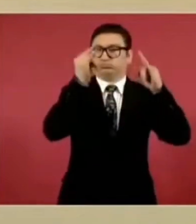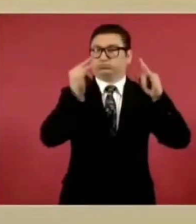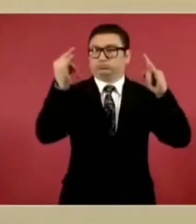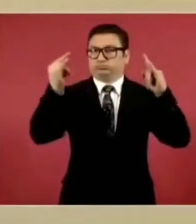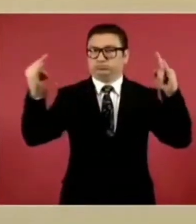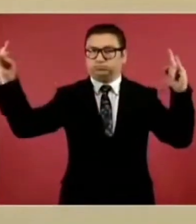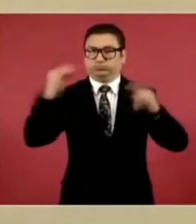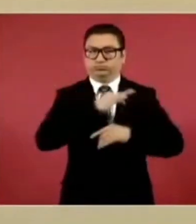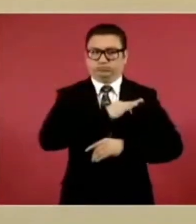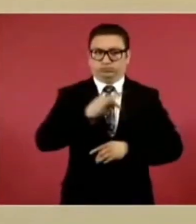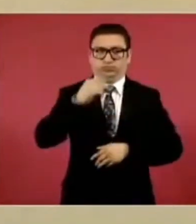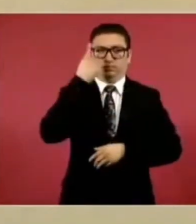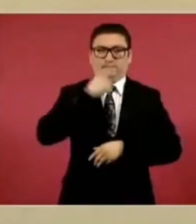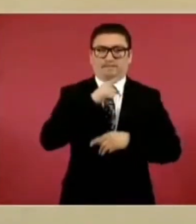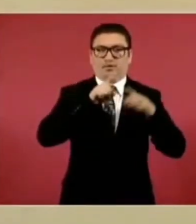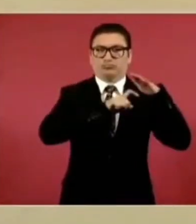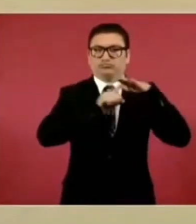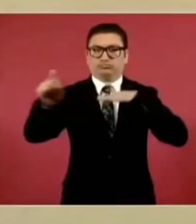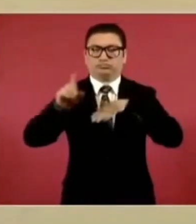para tener